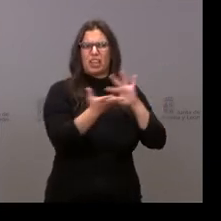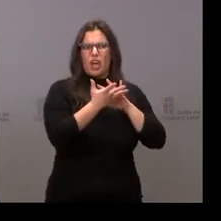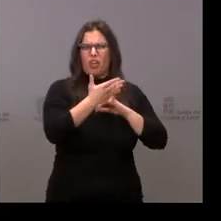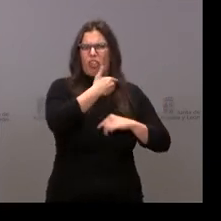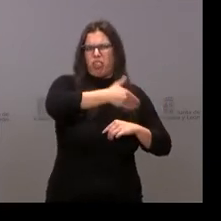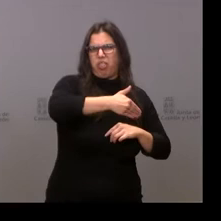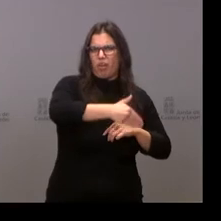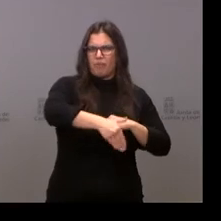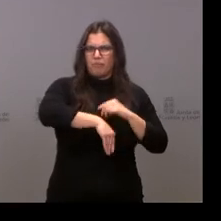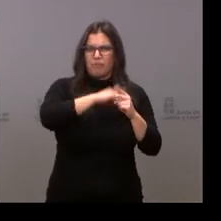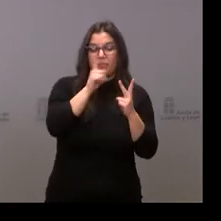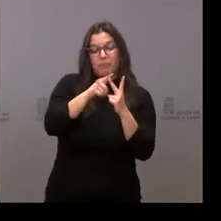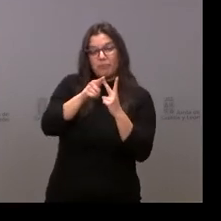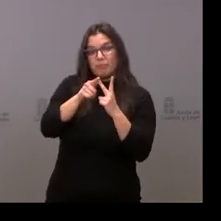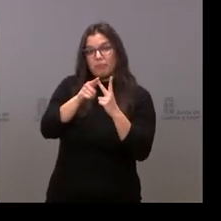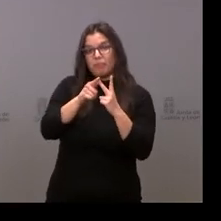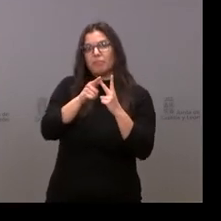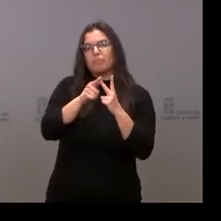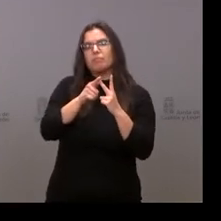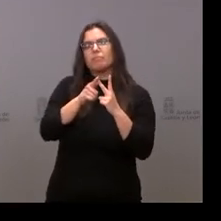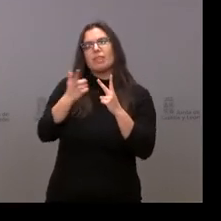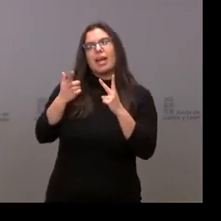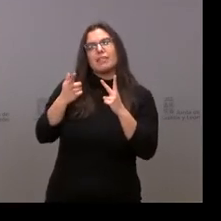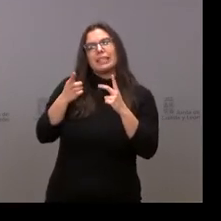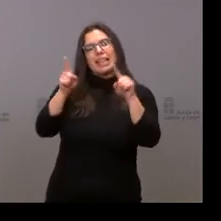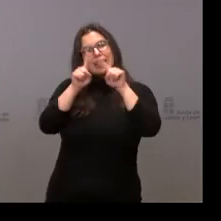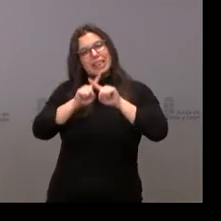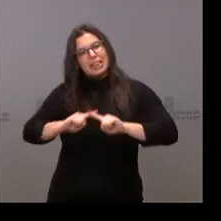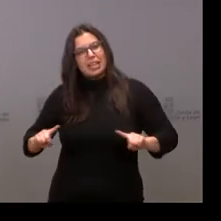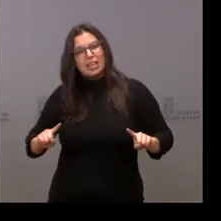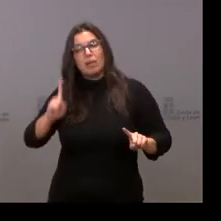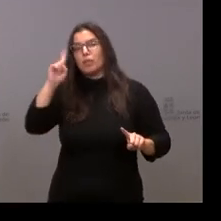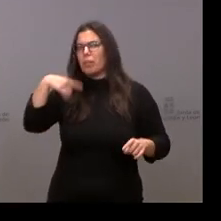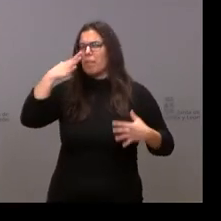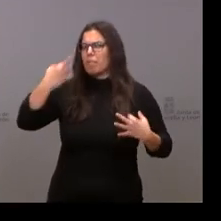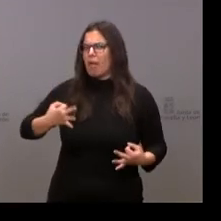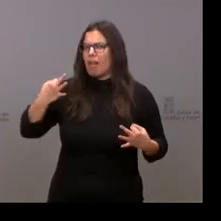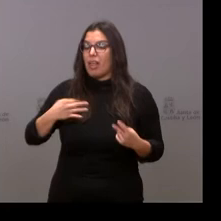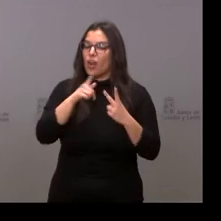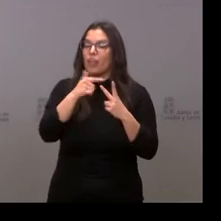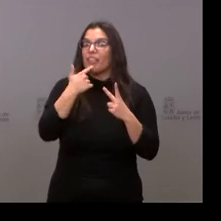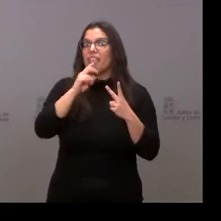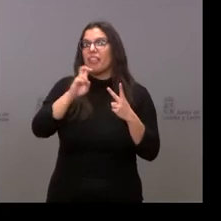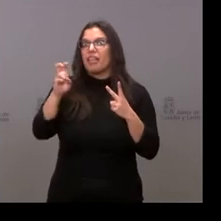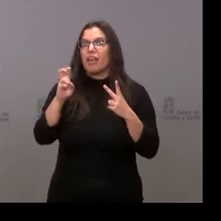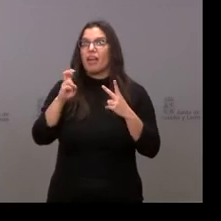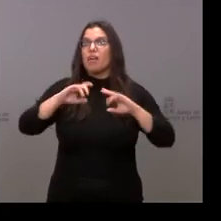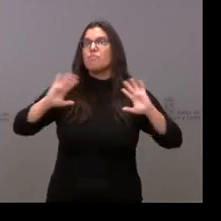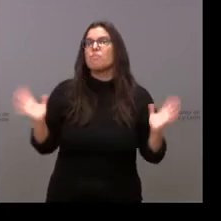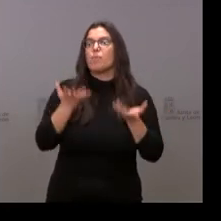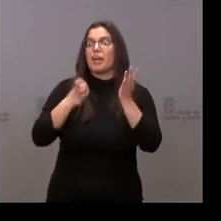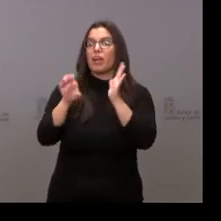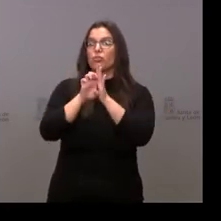total de la diputación es un camino más sutil, pero también más peligroso y consiste en promover la reforma de la